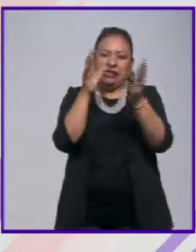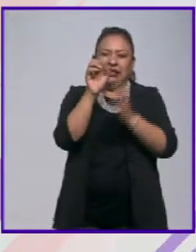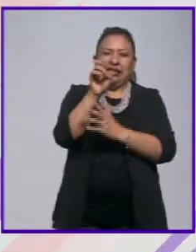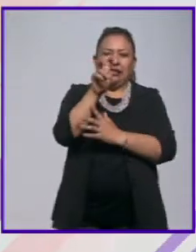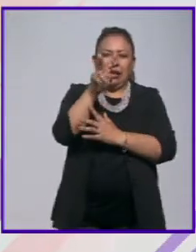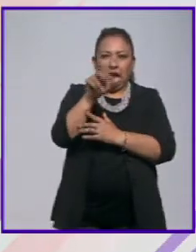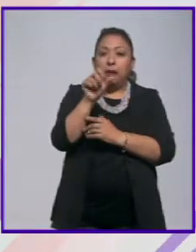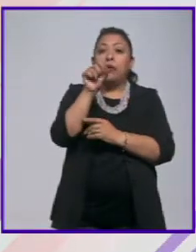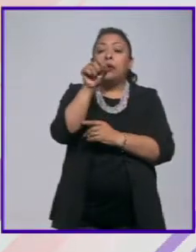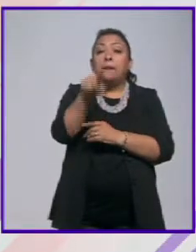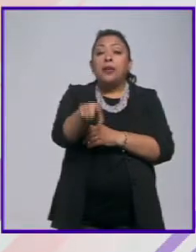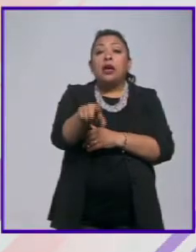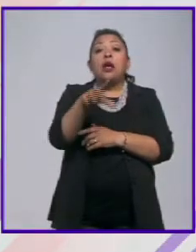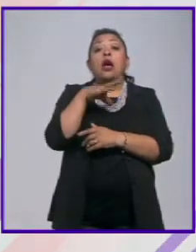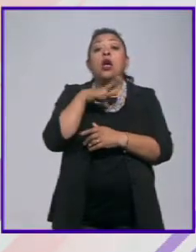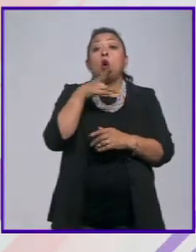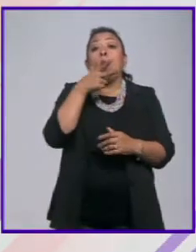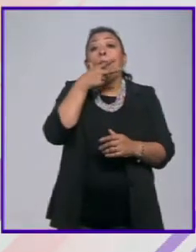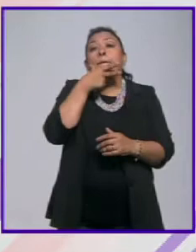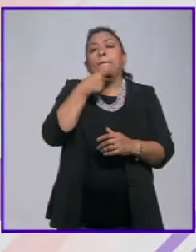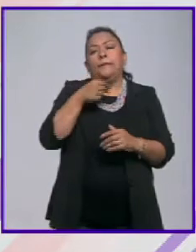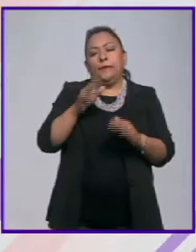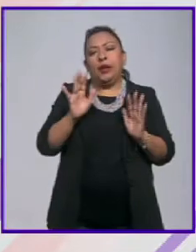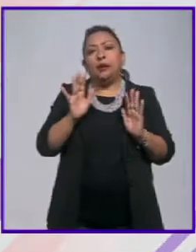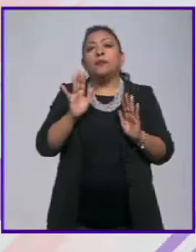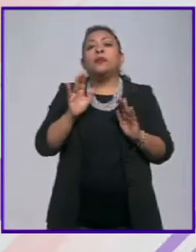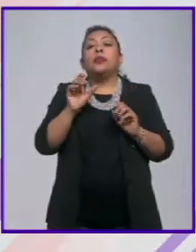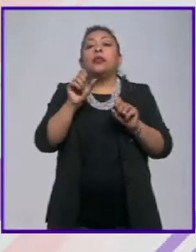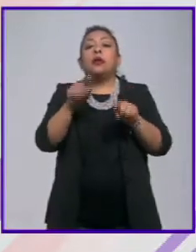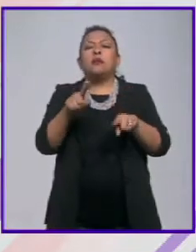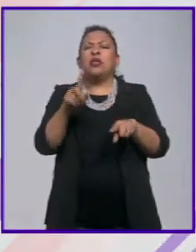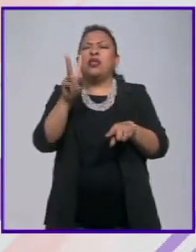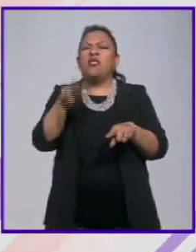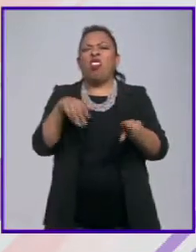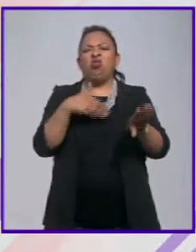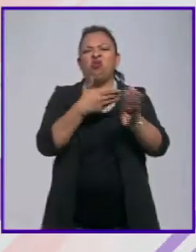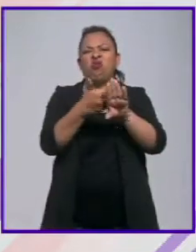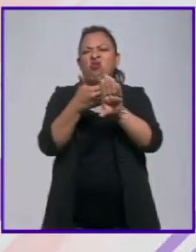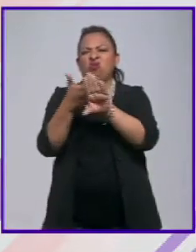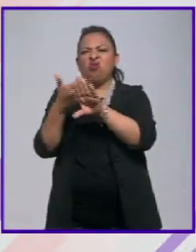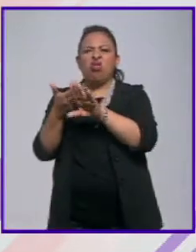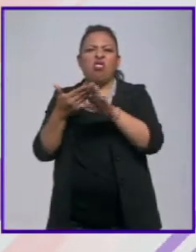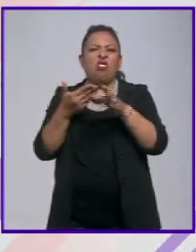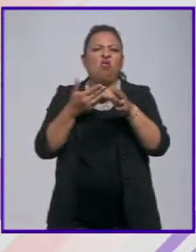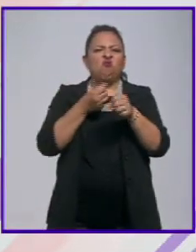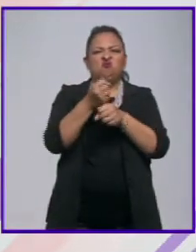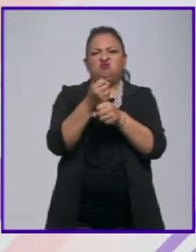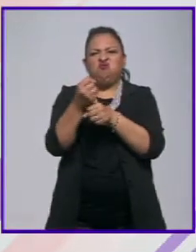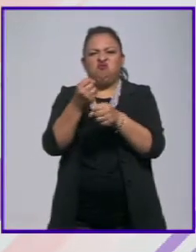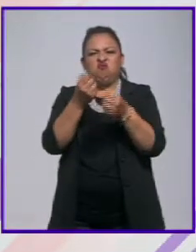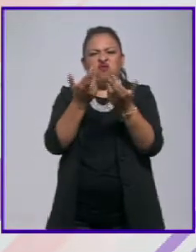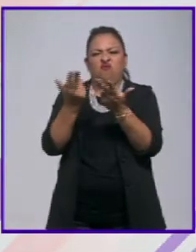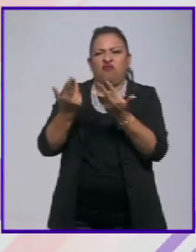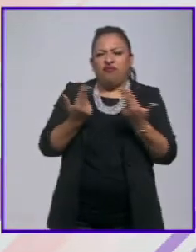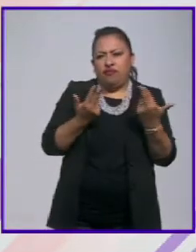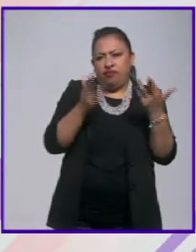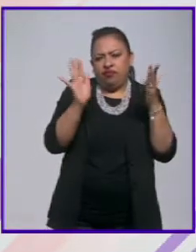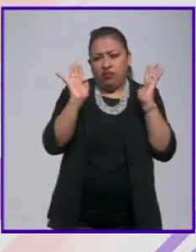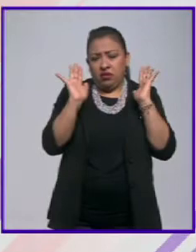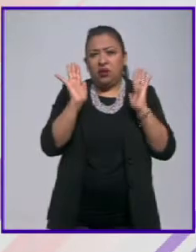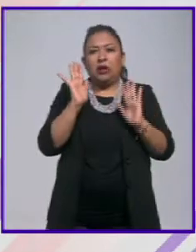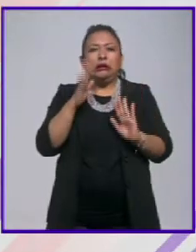también el hombre en parte también está devastándola acabando con ella que se yo ¿no? entonces